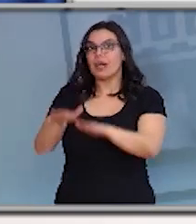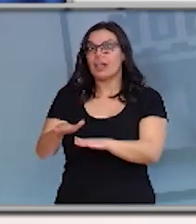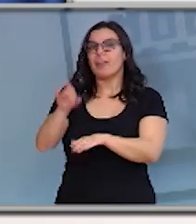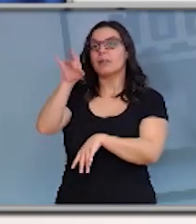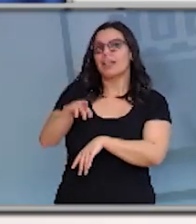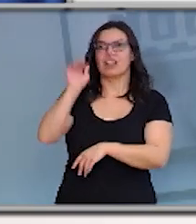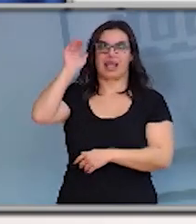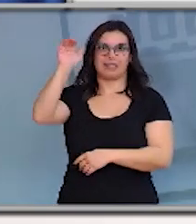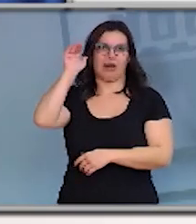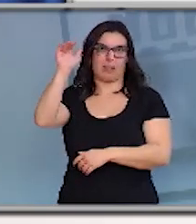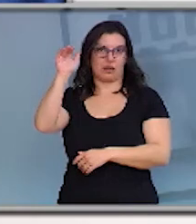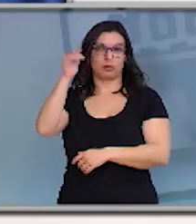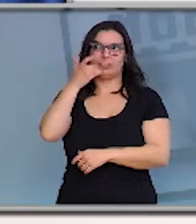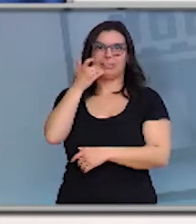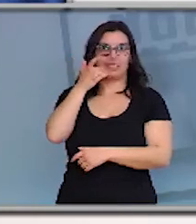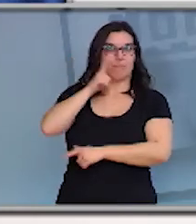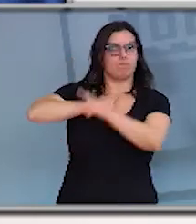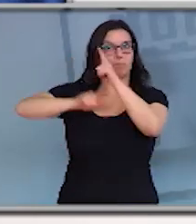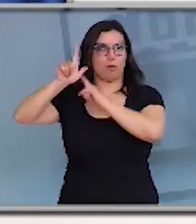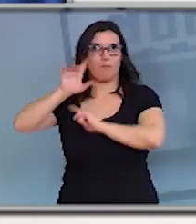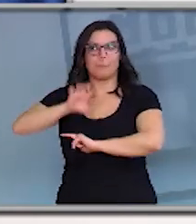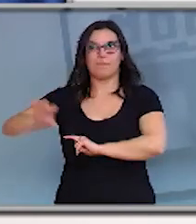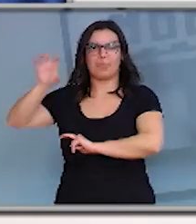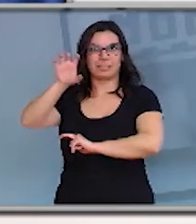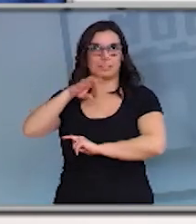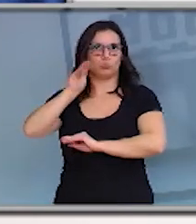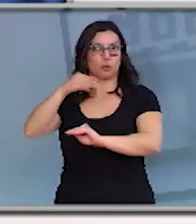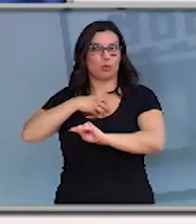de fuerza mayor no puedan regresar a sus países.